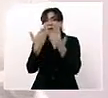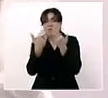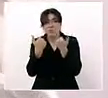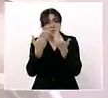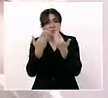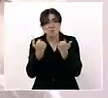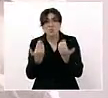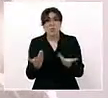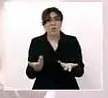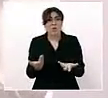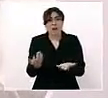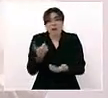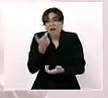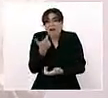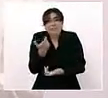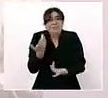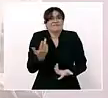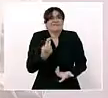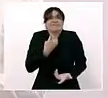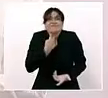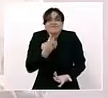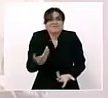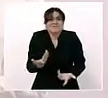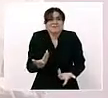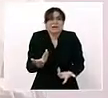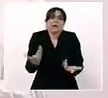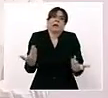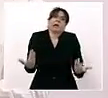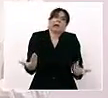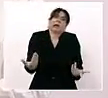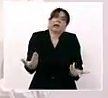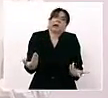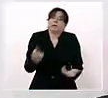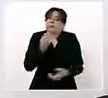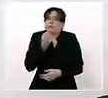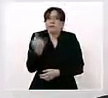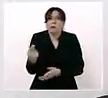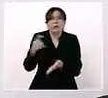se convierte en una discapacidad grave de por vida.